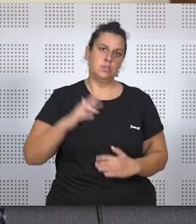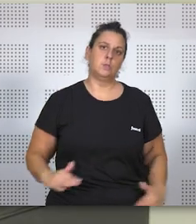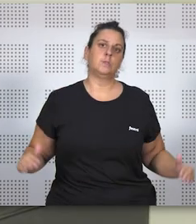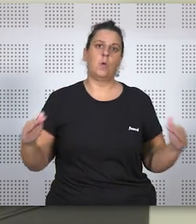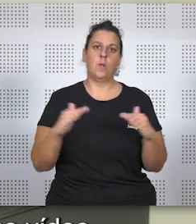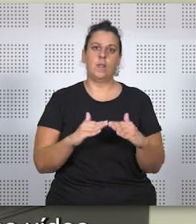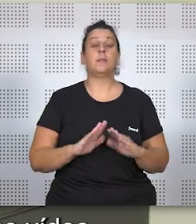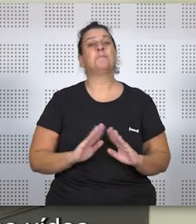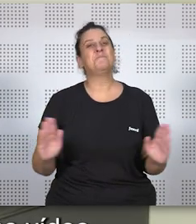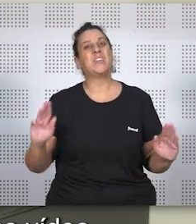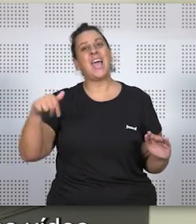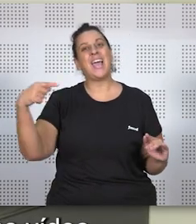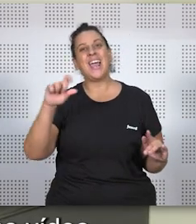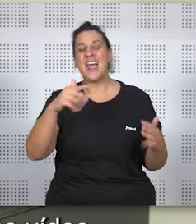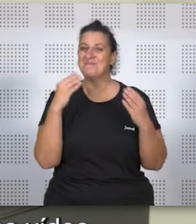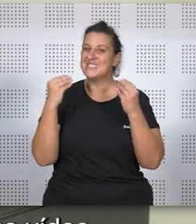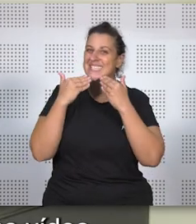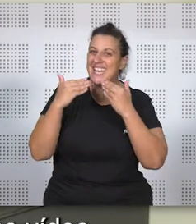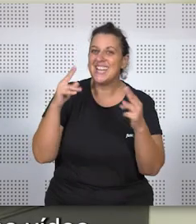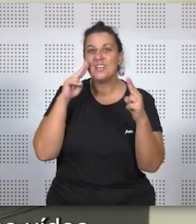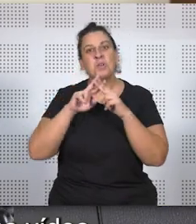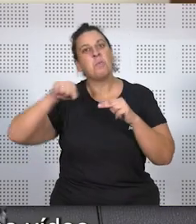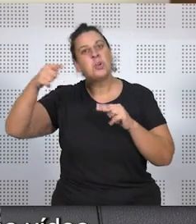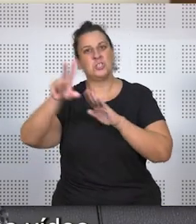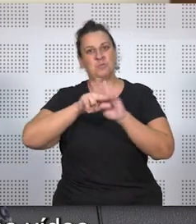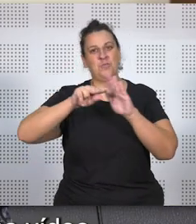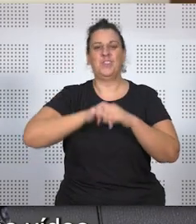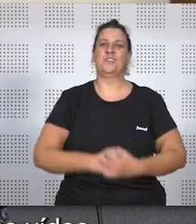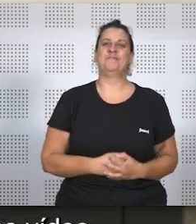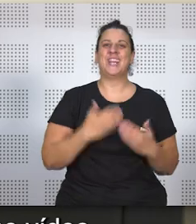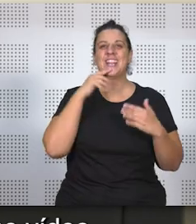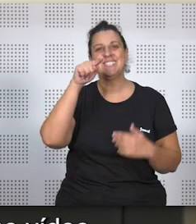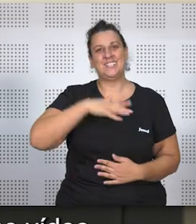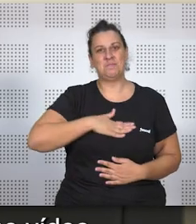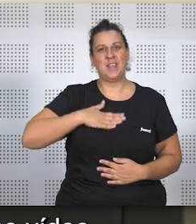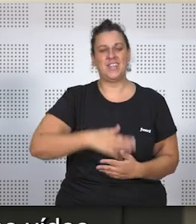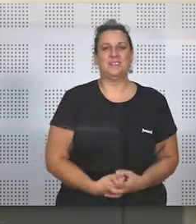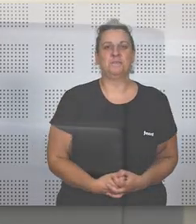igualdad. Pues Ángela, muchísimas gracias y nos vemos en el próximo vídeo. Muchísimas gracias a ti, va un placer.